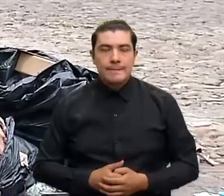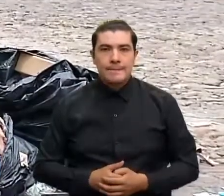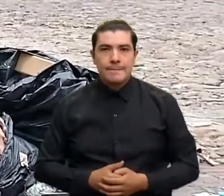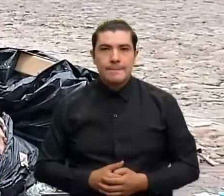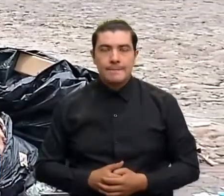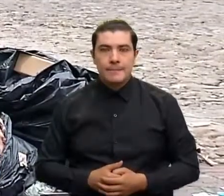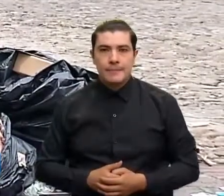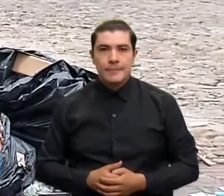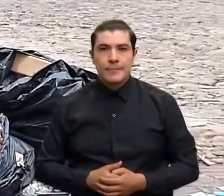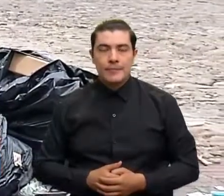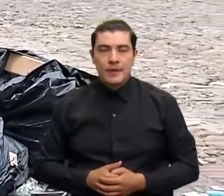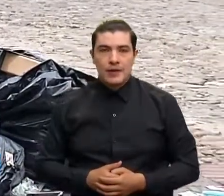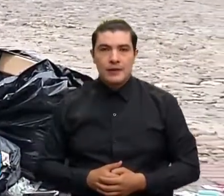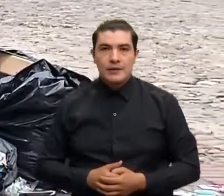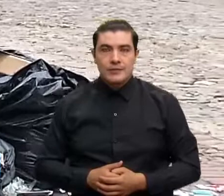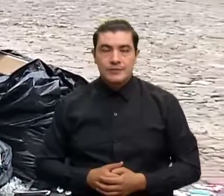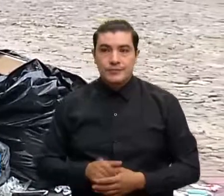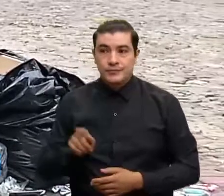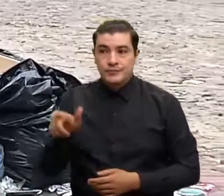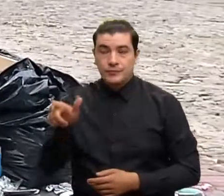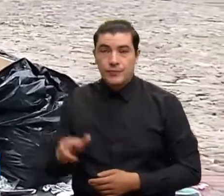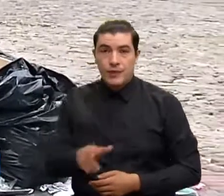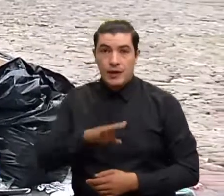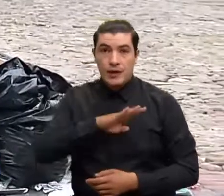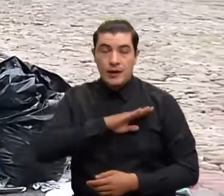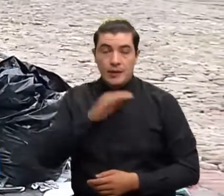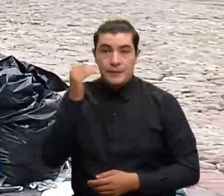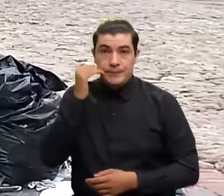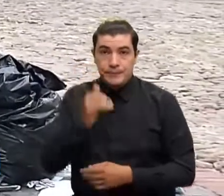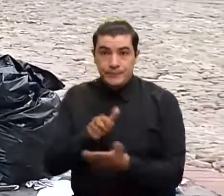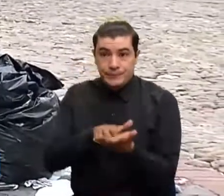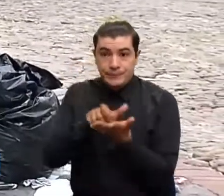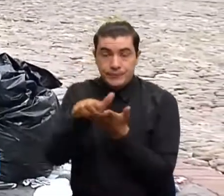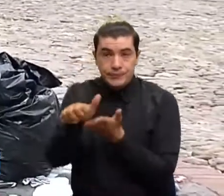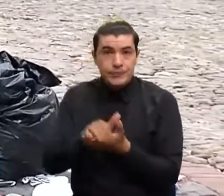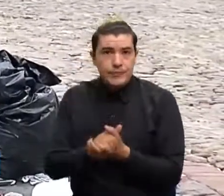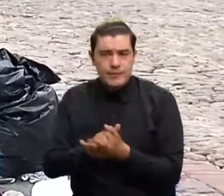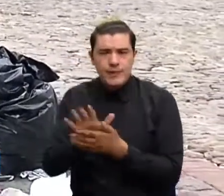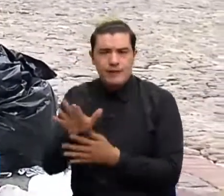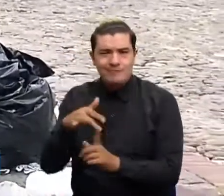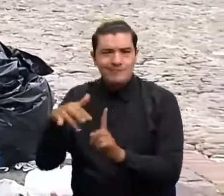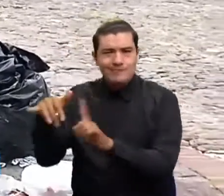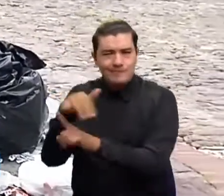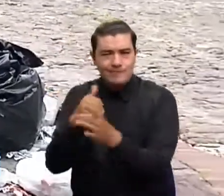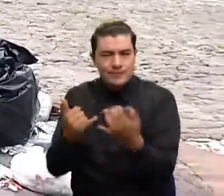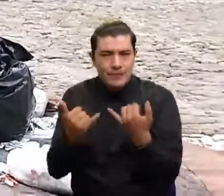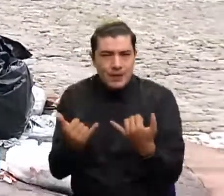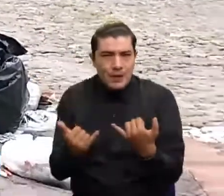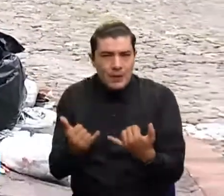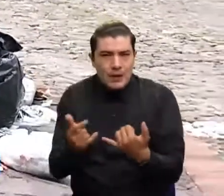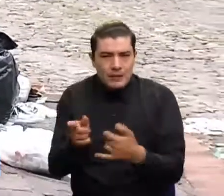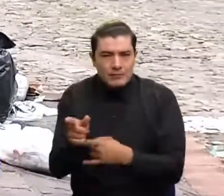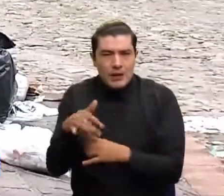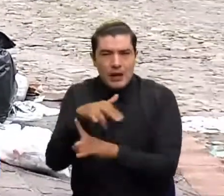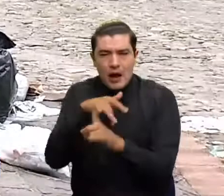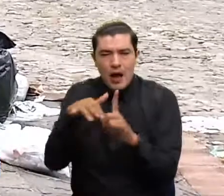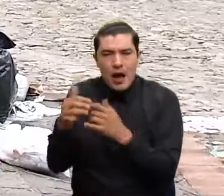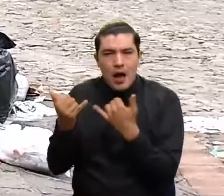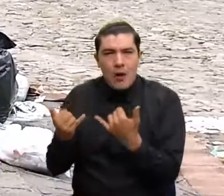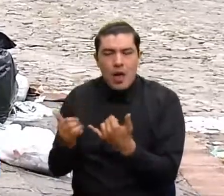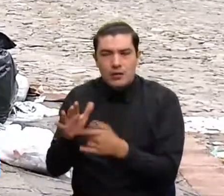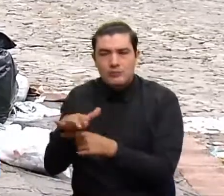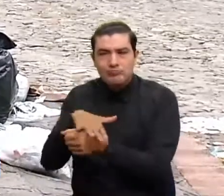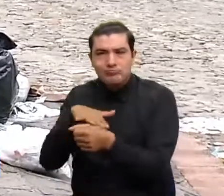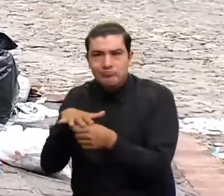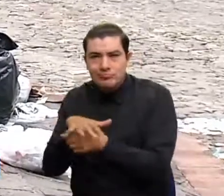Bien, como lo advirtió la alcaldesa del municipio de Girón, este es el panorama que en estos momentos se vive en esta localidad